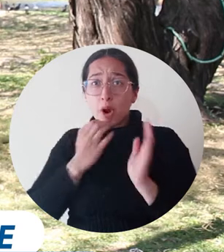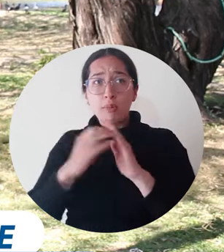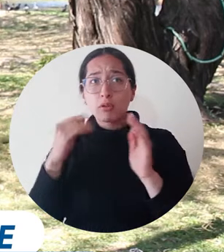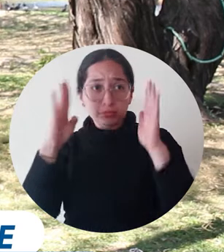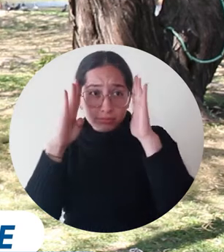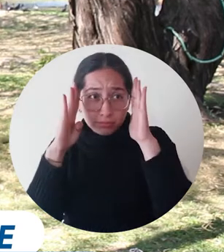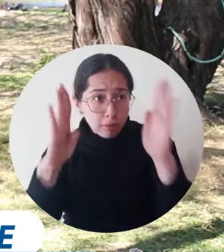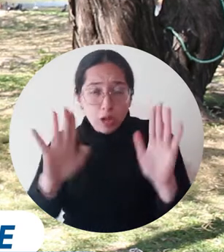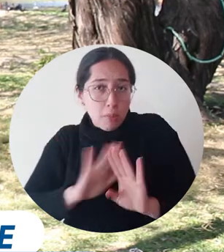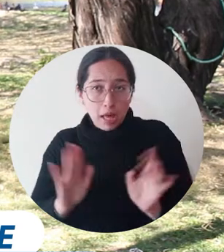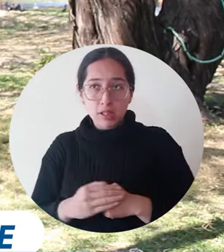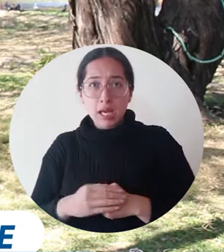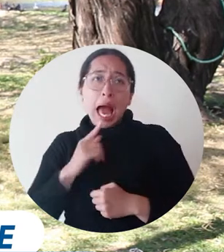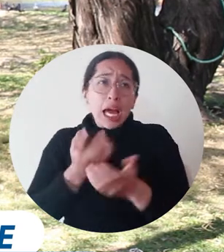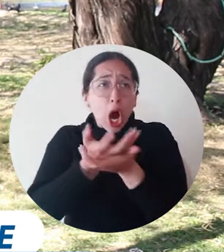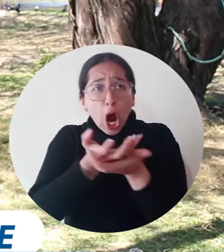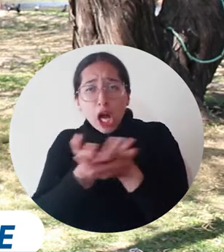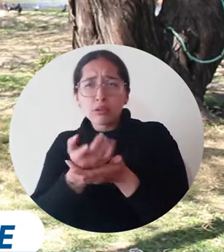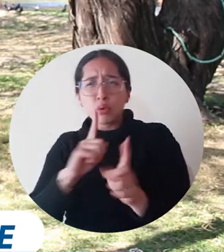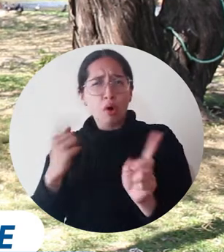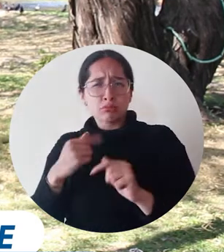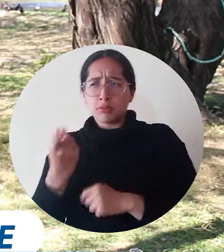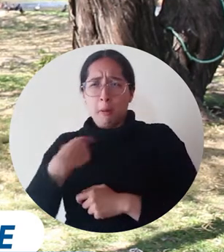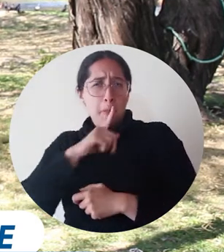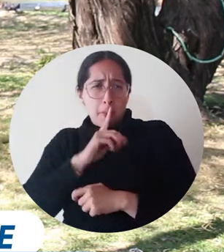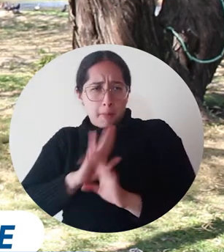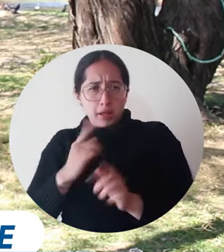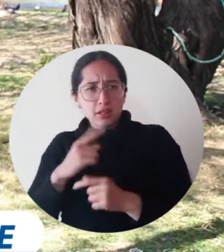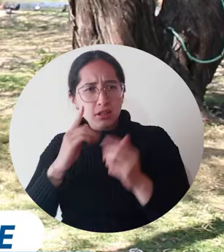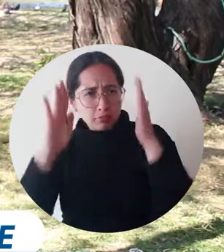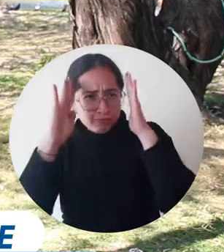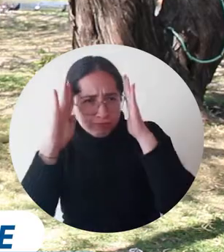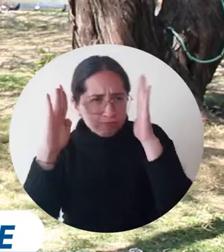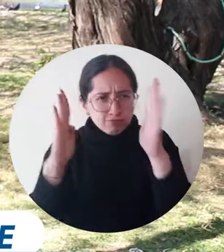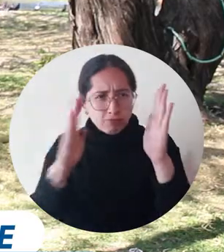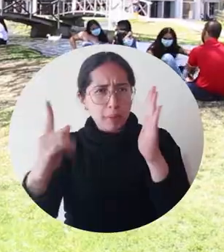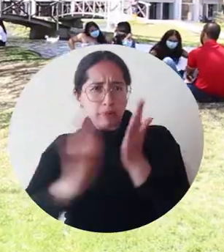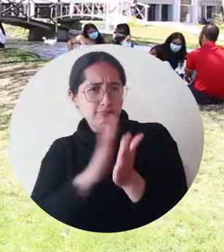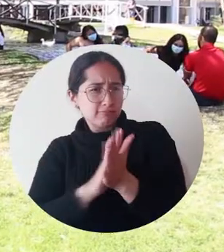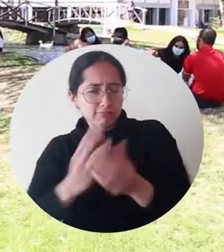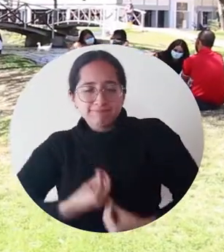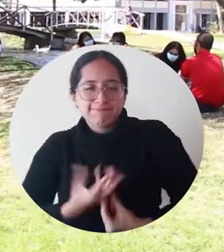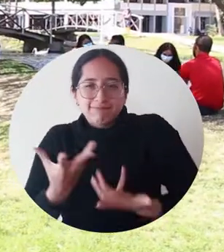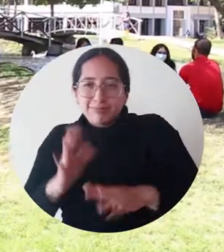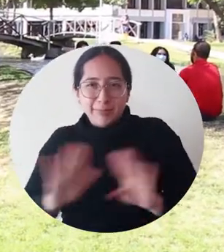escuchándola. No necesariamente tienes tú que dar un concierto, simplemente escuchándola, dejar que la otra persona se desahogue contigo.